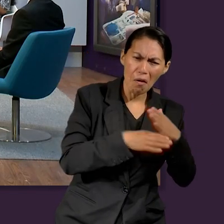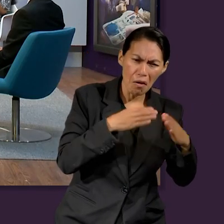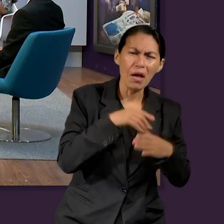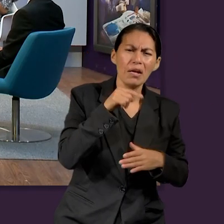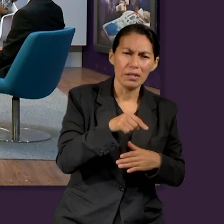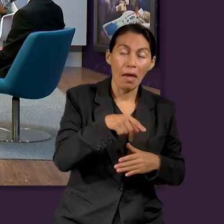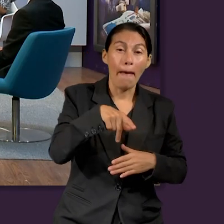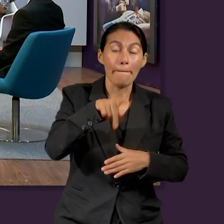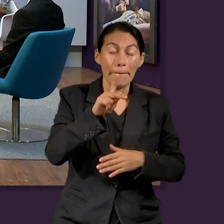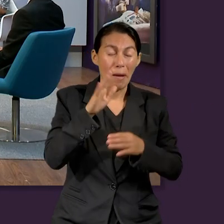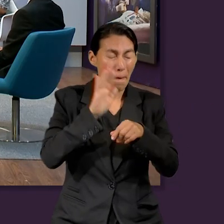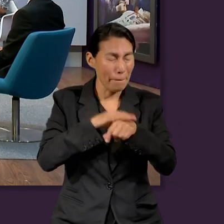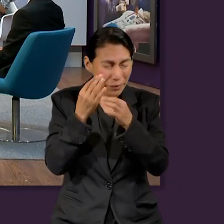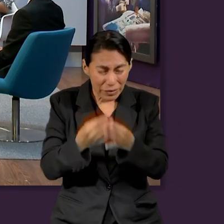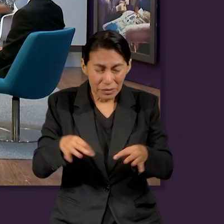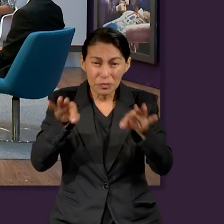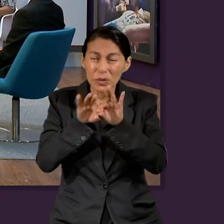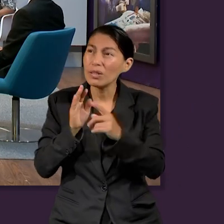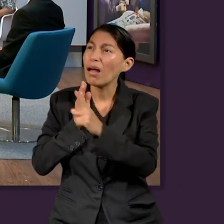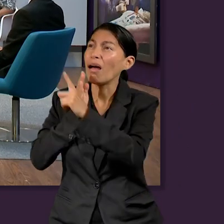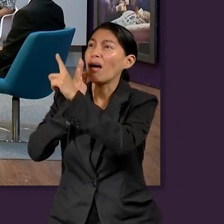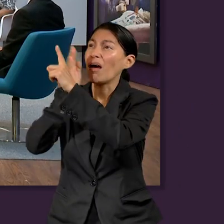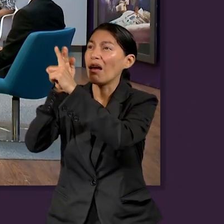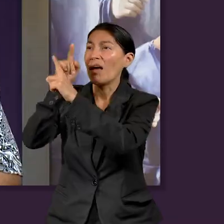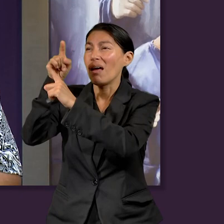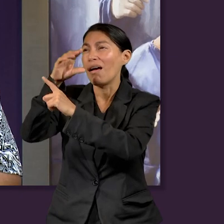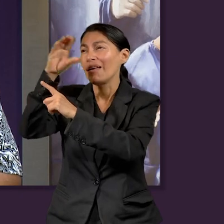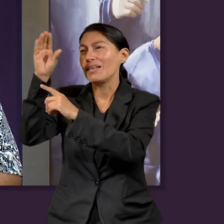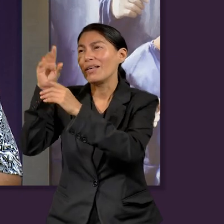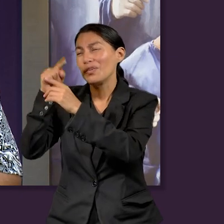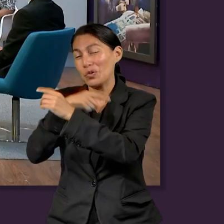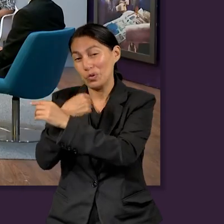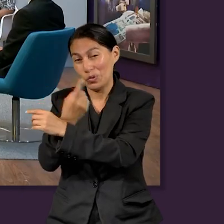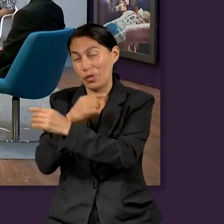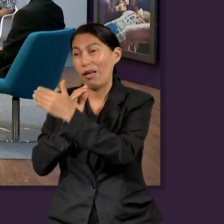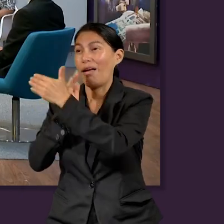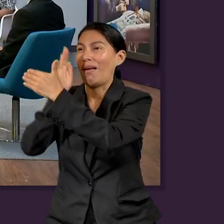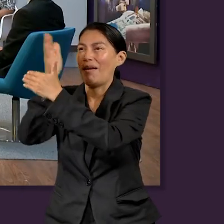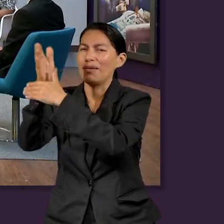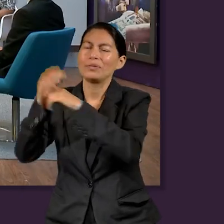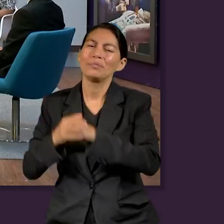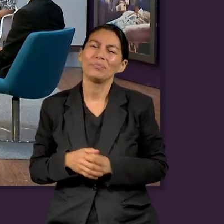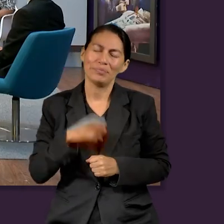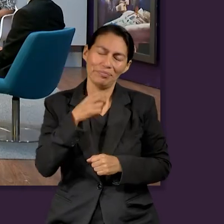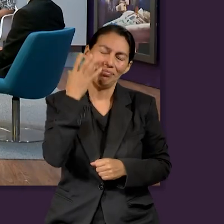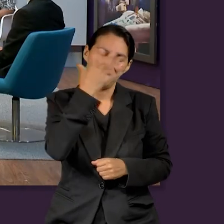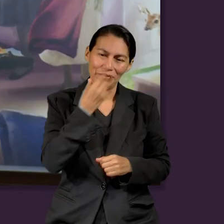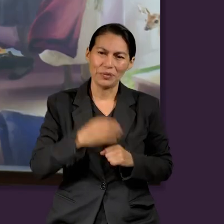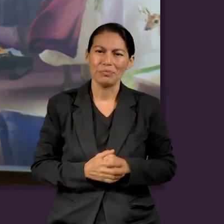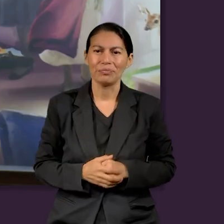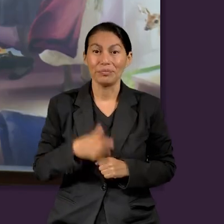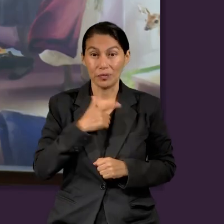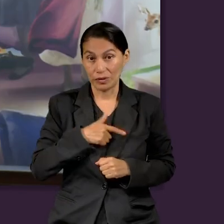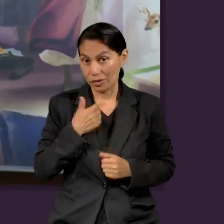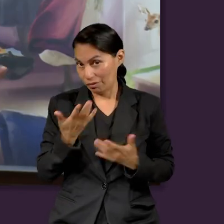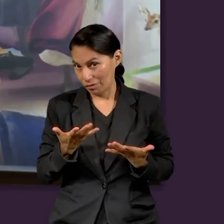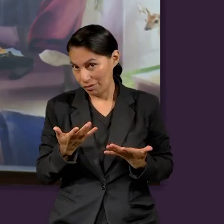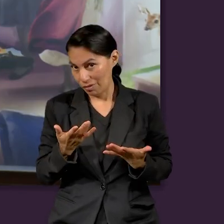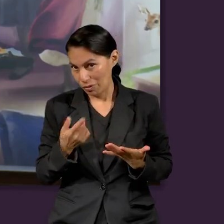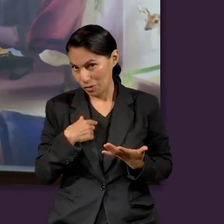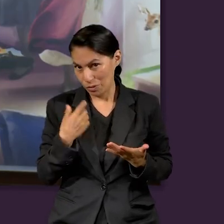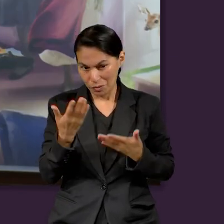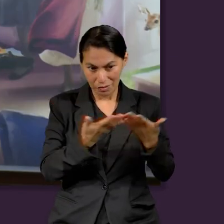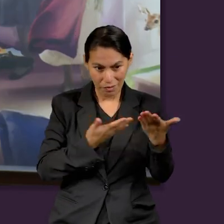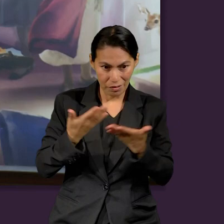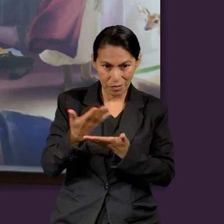vista que hay un lugar mejor que esta tierra. Así es. Me gustaría relacionar algo de lo que comentamos con lo que nosotros estamos